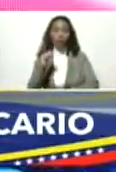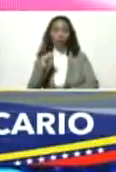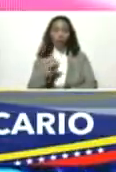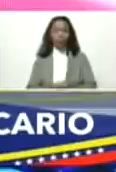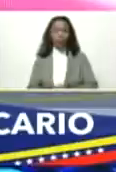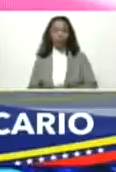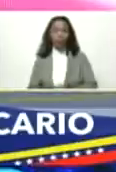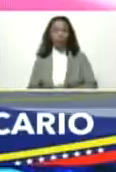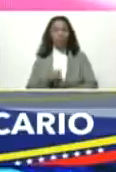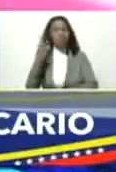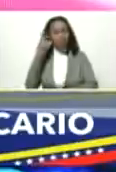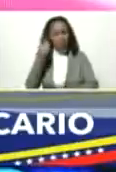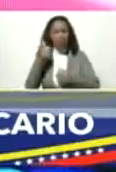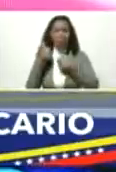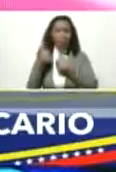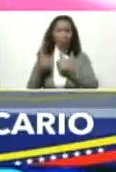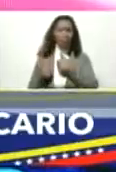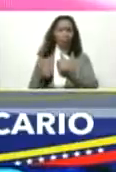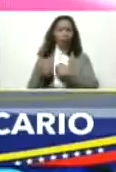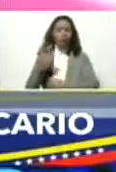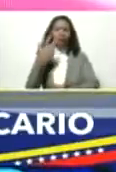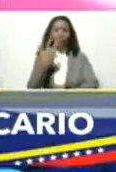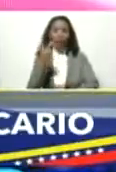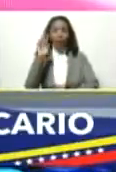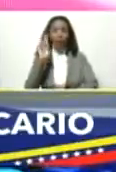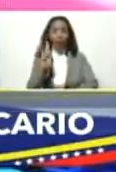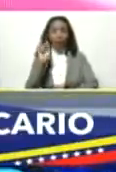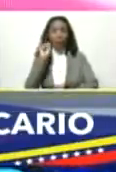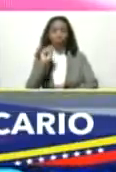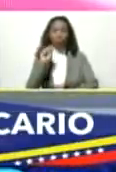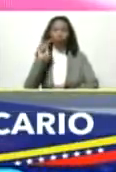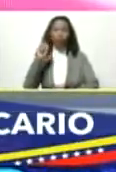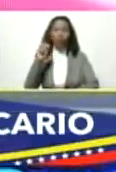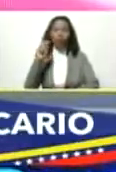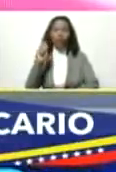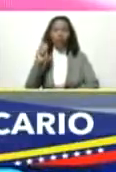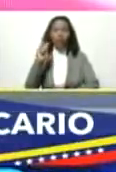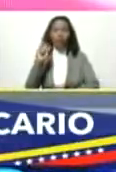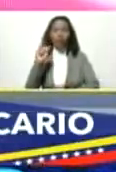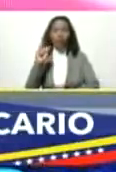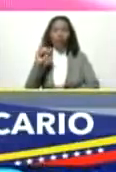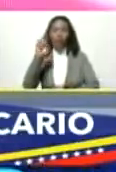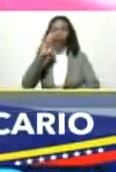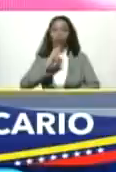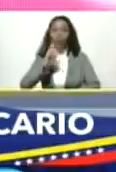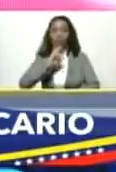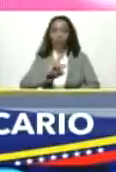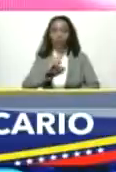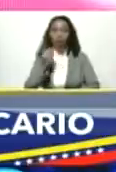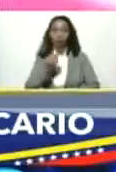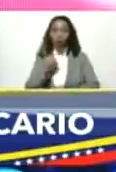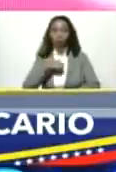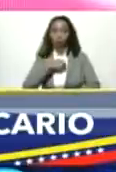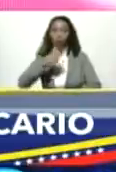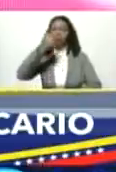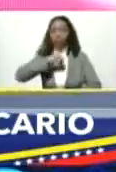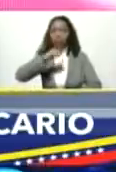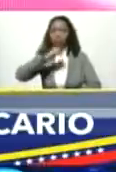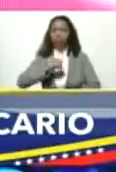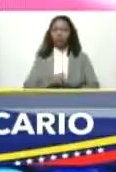suena chévere ¿verdad? 3r.net resistir como hemos resistido